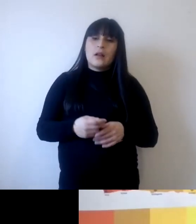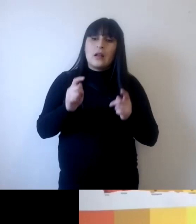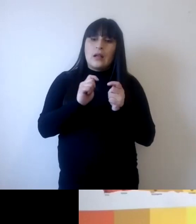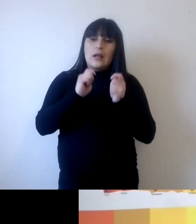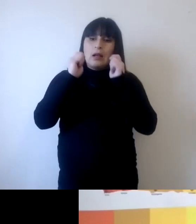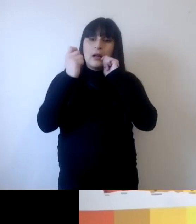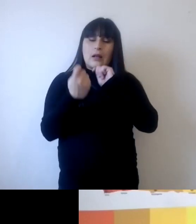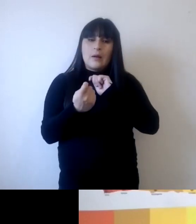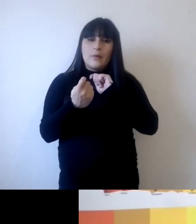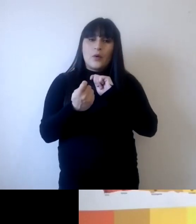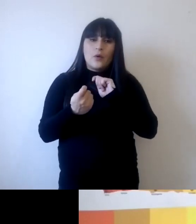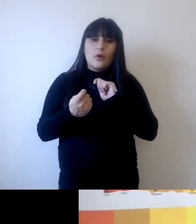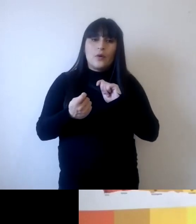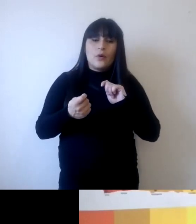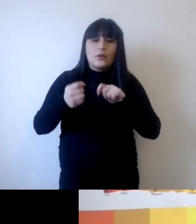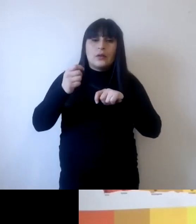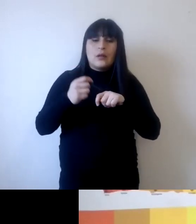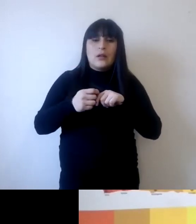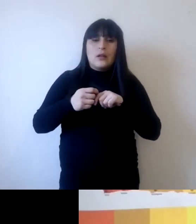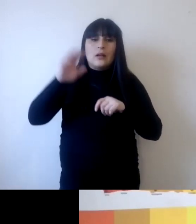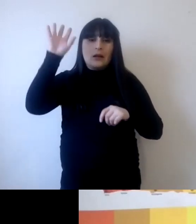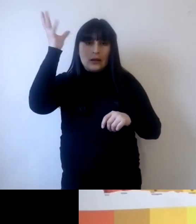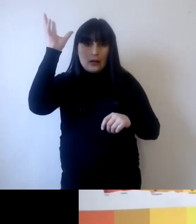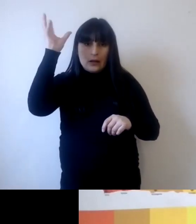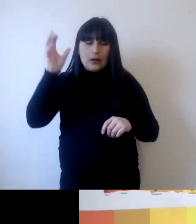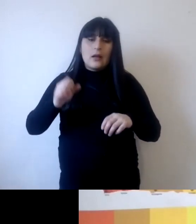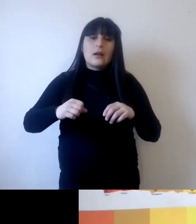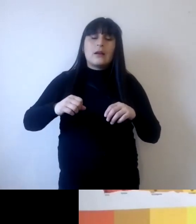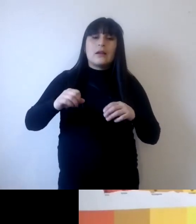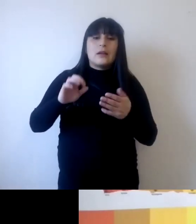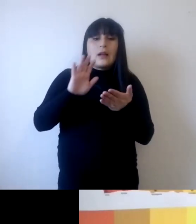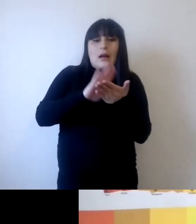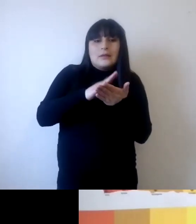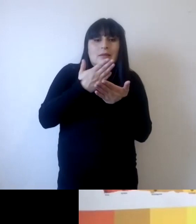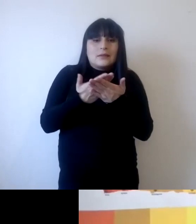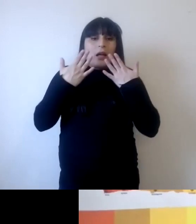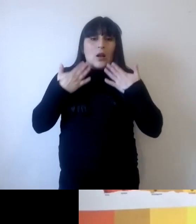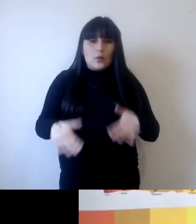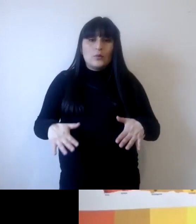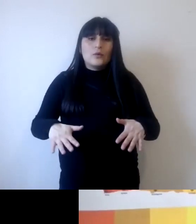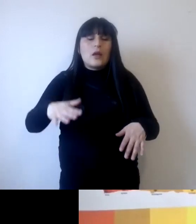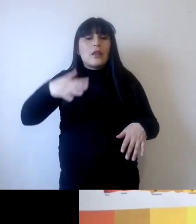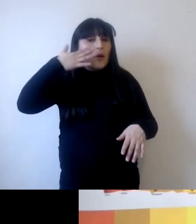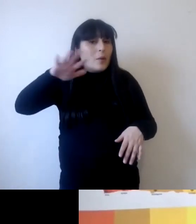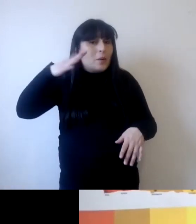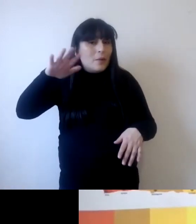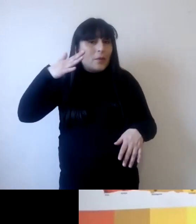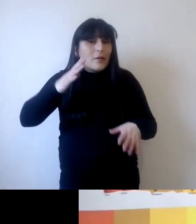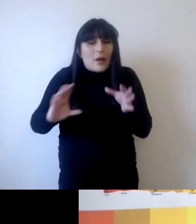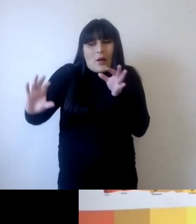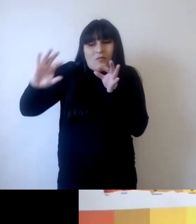y la salud y también entre las causas del cambio climático y la salud son unos de los elementos más importantes para conectar